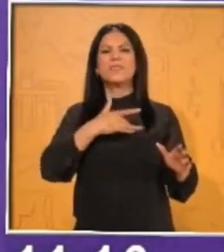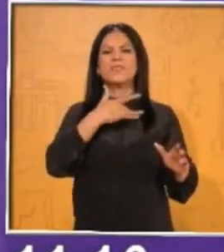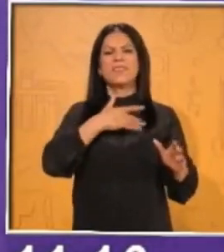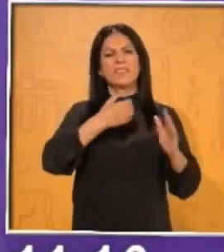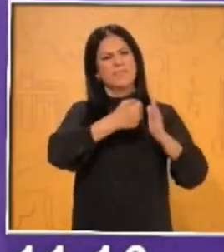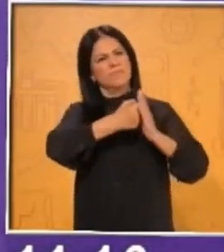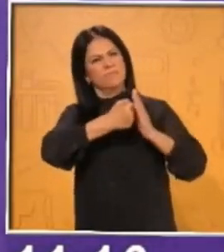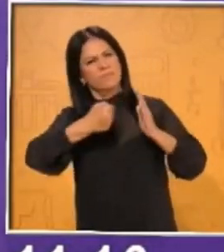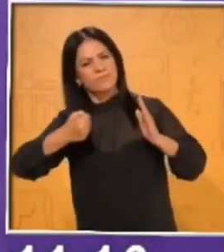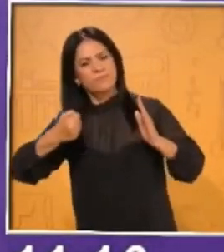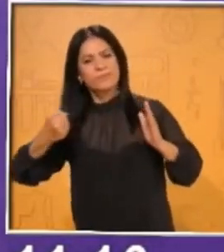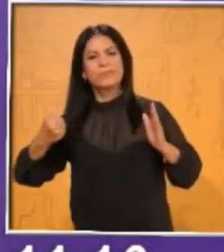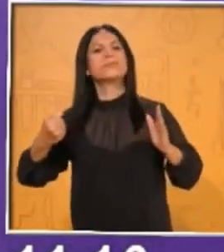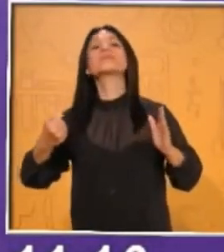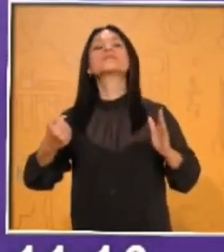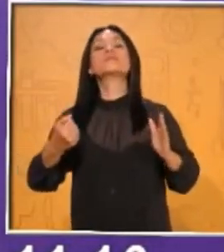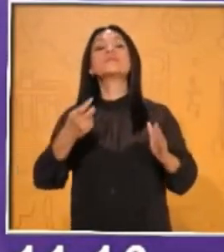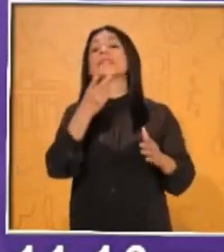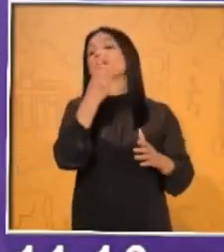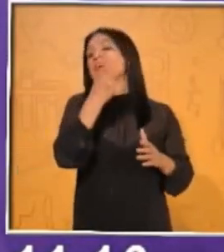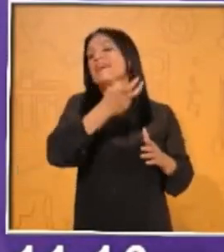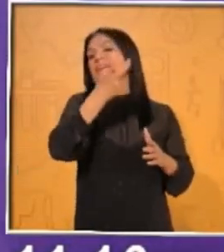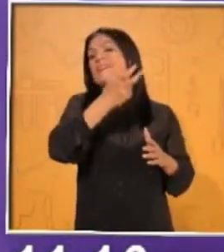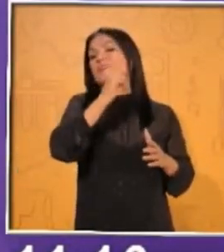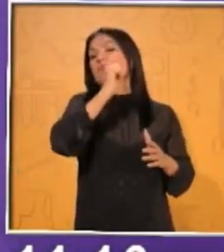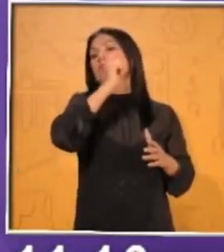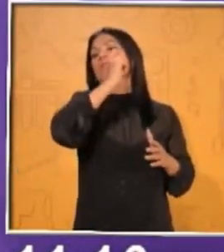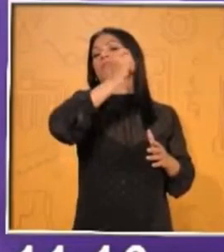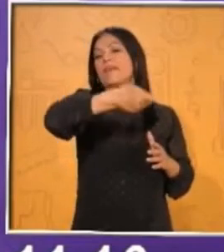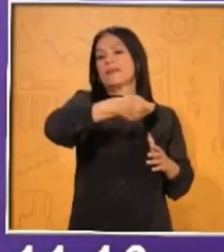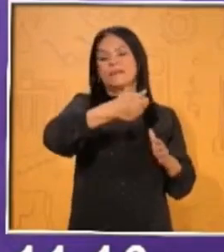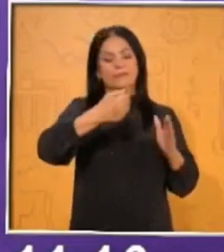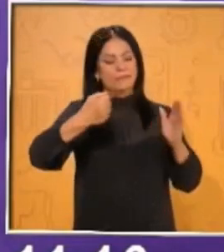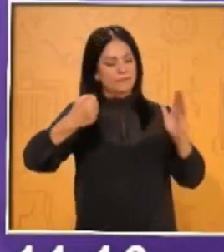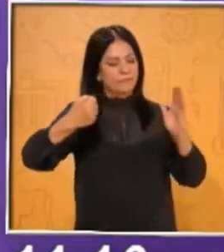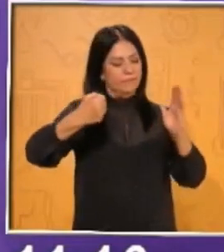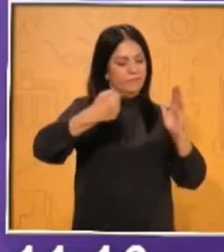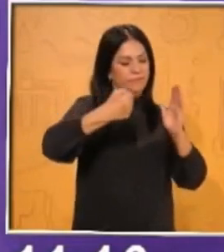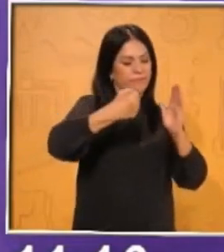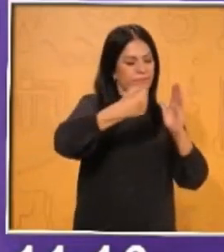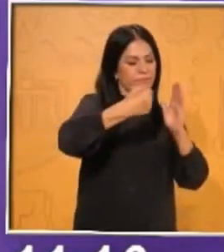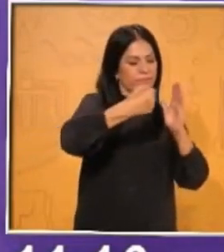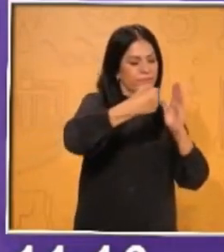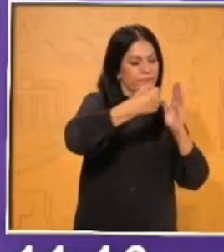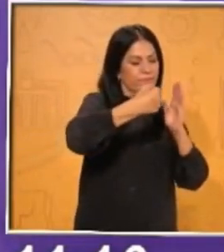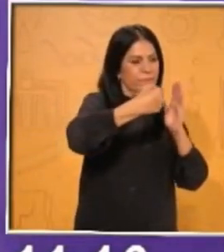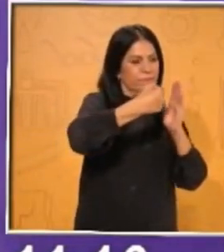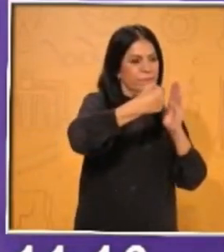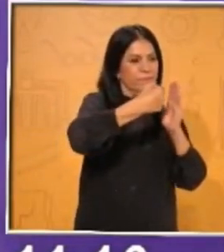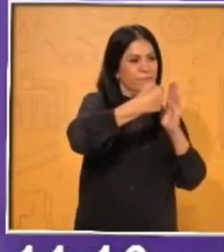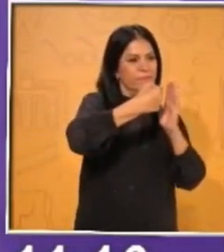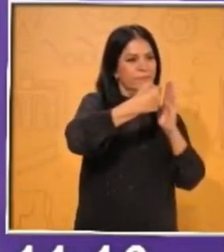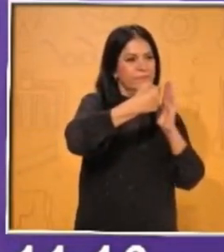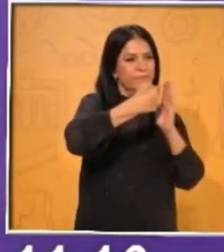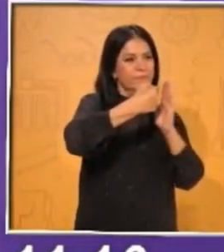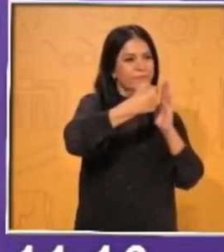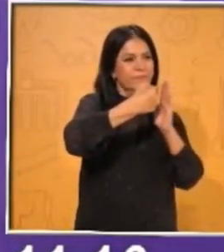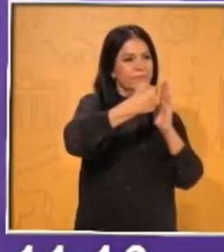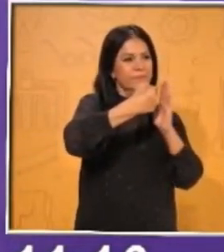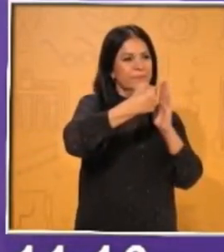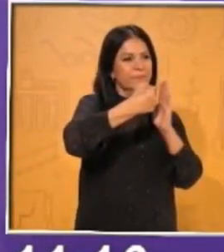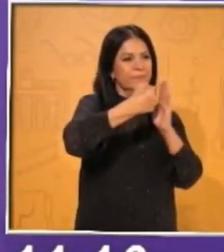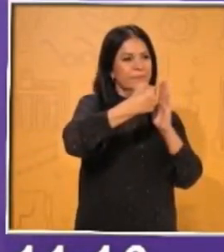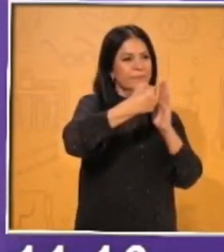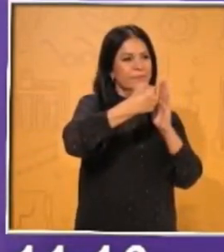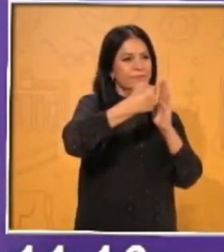pasando? Bueno, pues lo vuelves a cerrar y queda una cierta parte así abierta del refrigerador y entonces